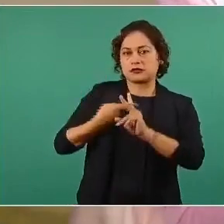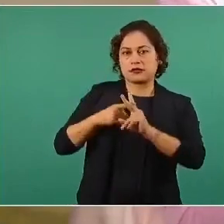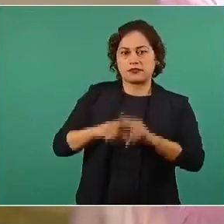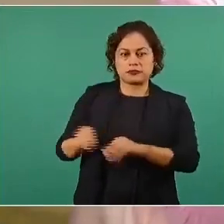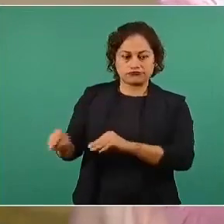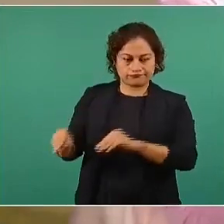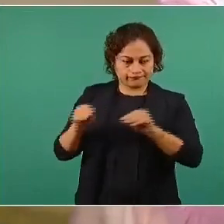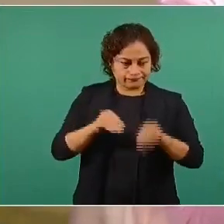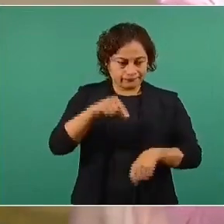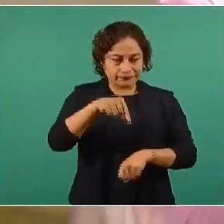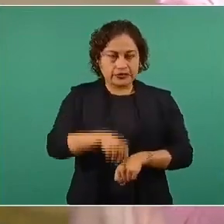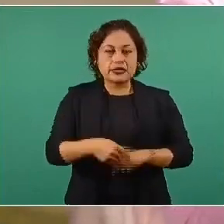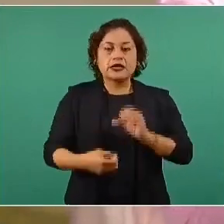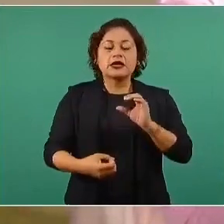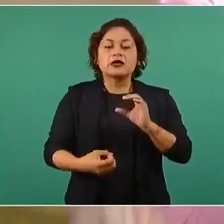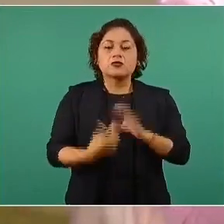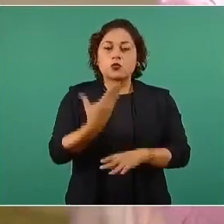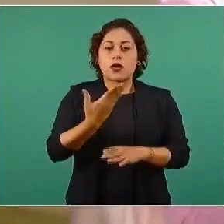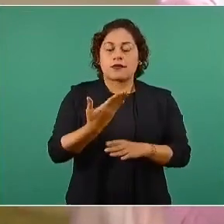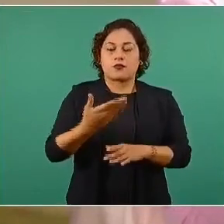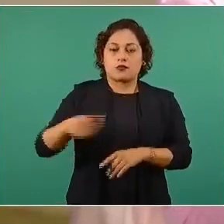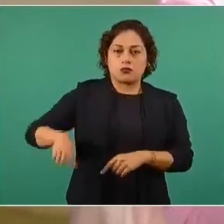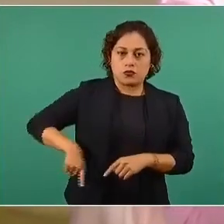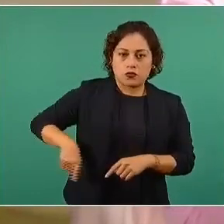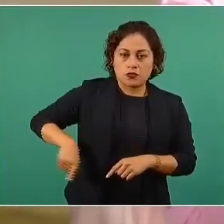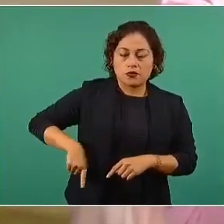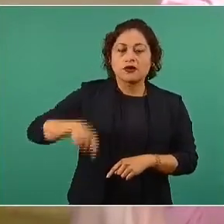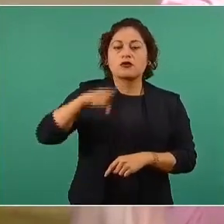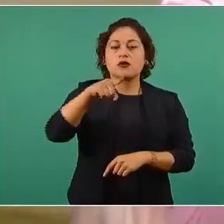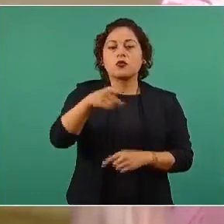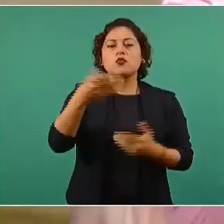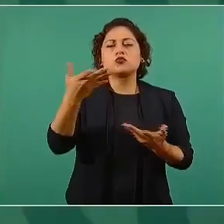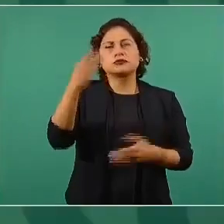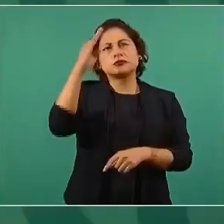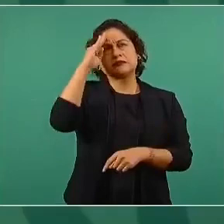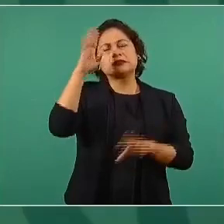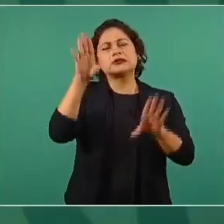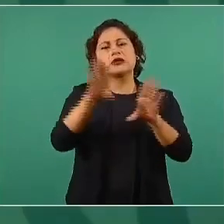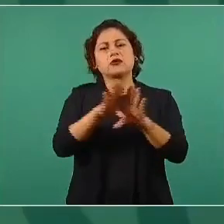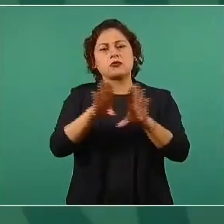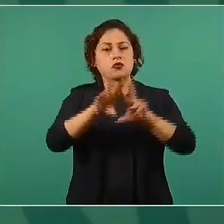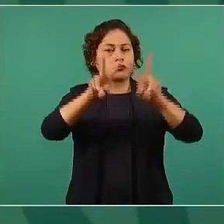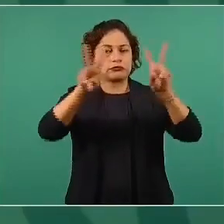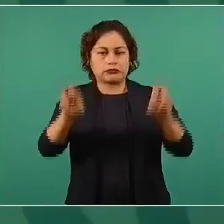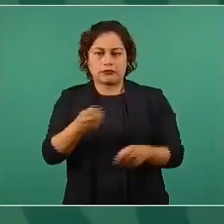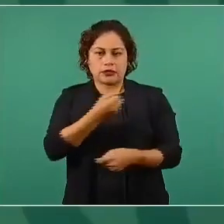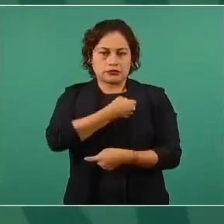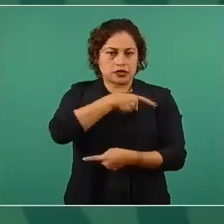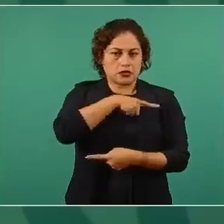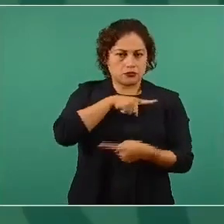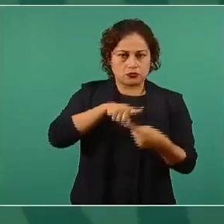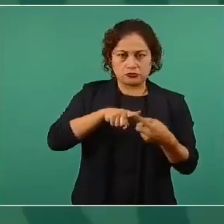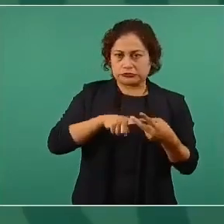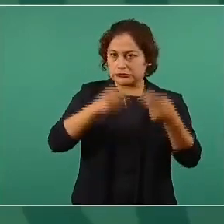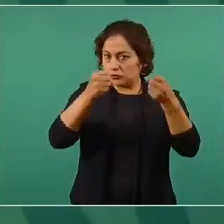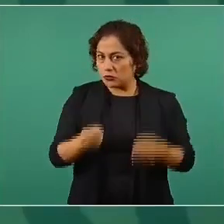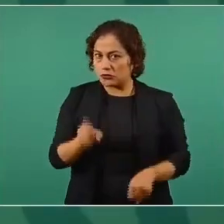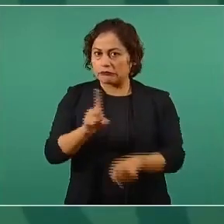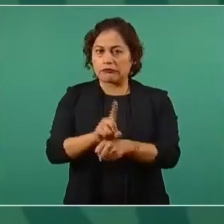ejemplo, consolidar en temas como salud, seguridad y economía? Yo creo que vamos bien.